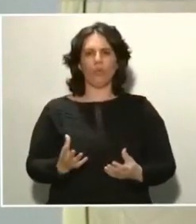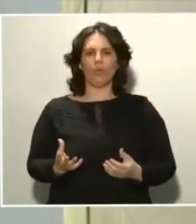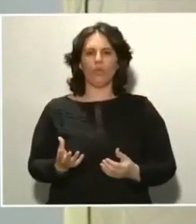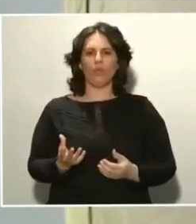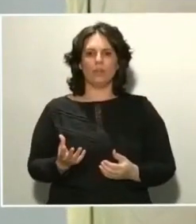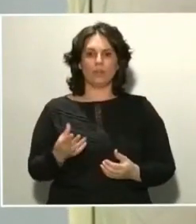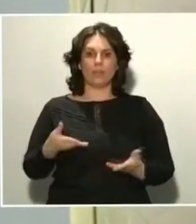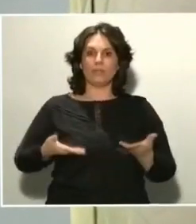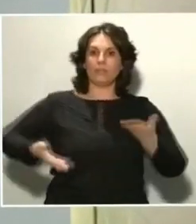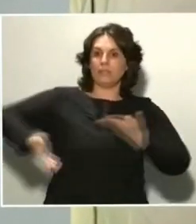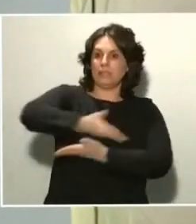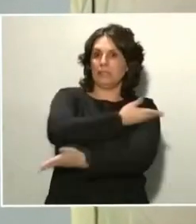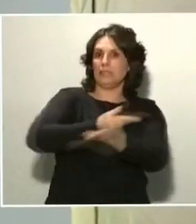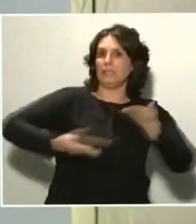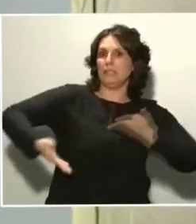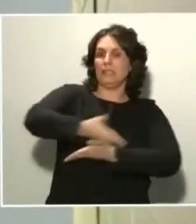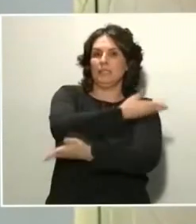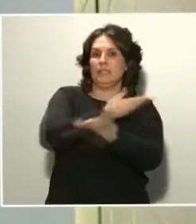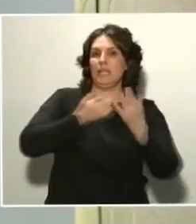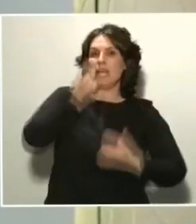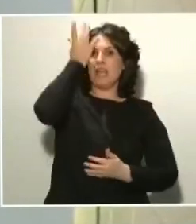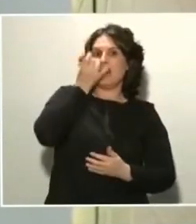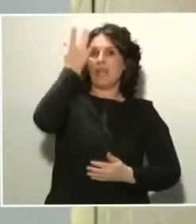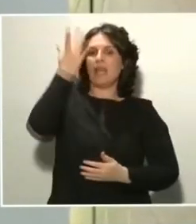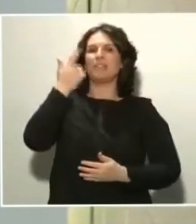ideas se produzca la solución mejor.